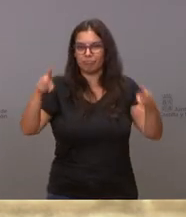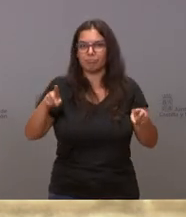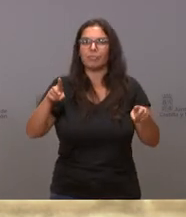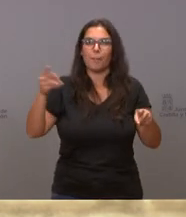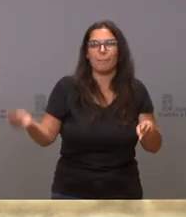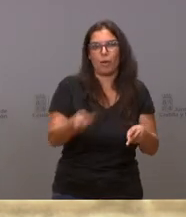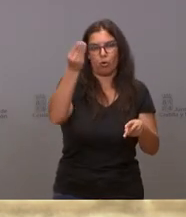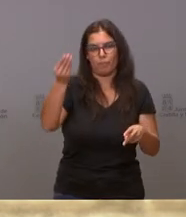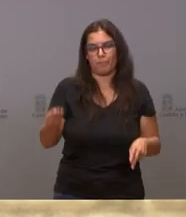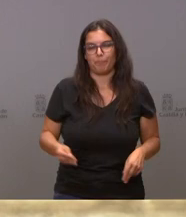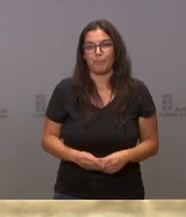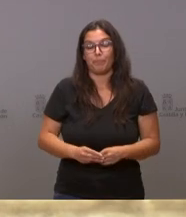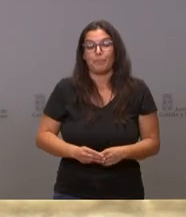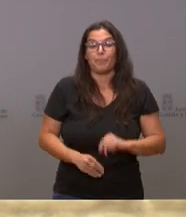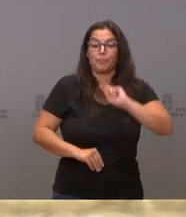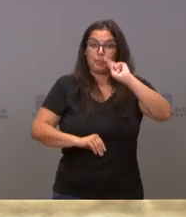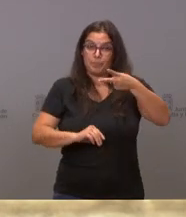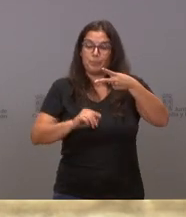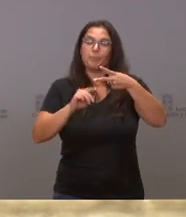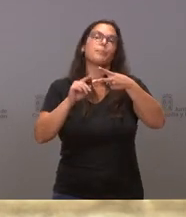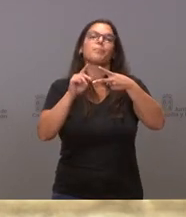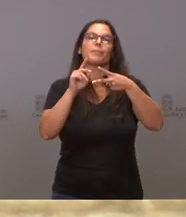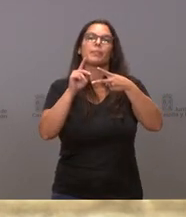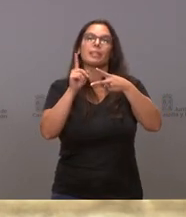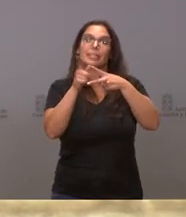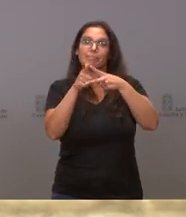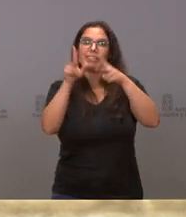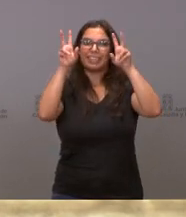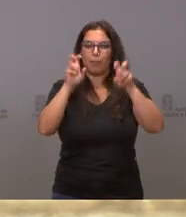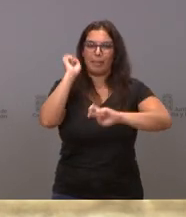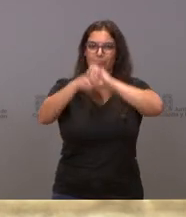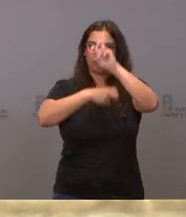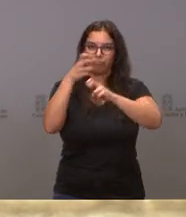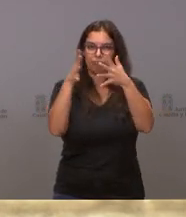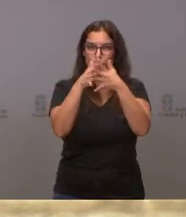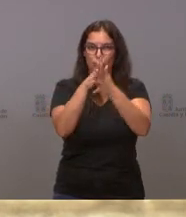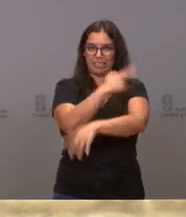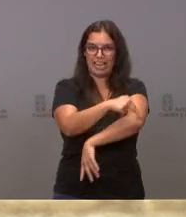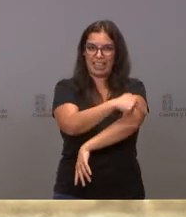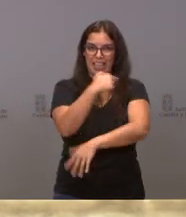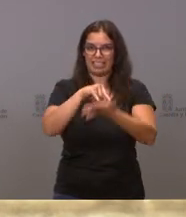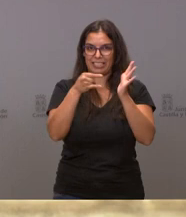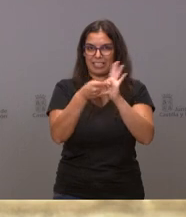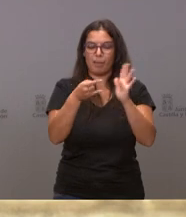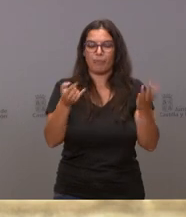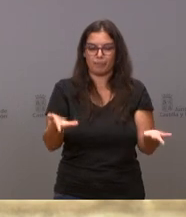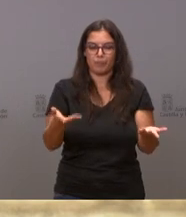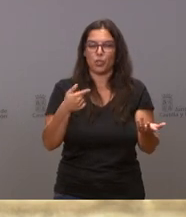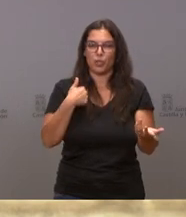antes de la pandemia. En segundo lugar, del tema sanitario, yo lo que le puedo decir es que